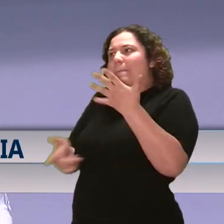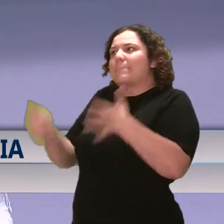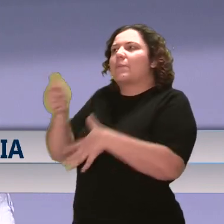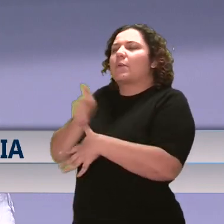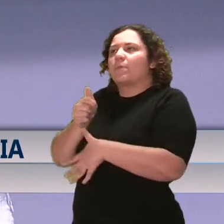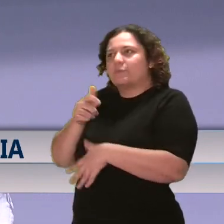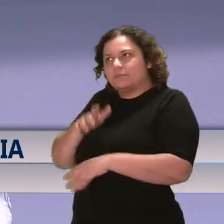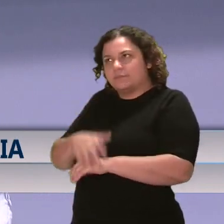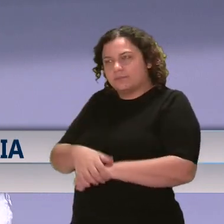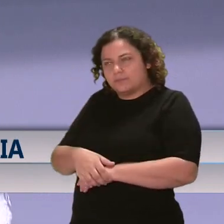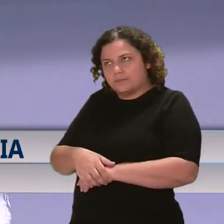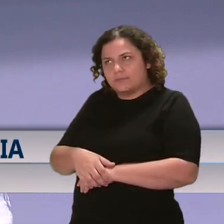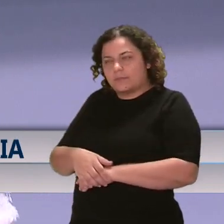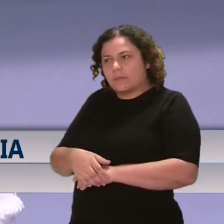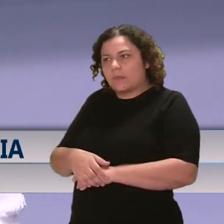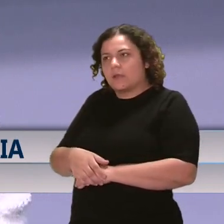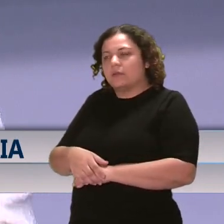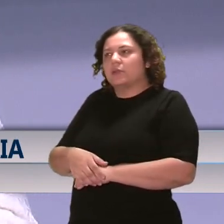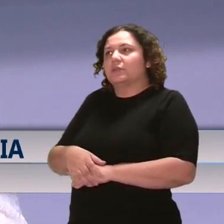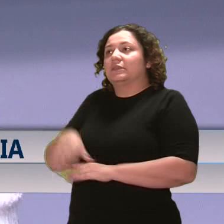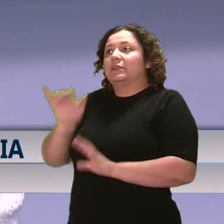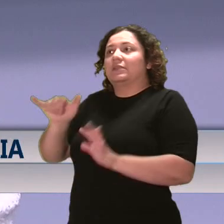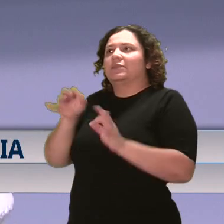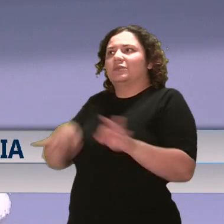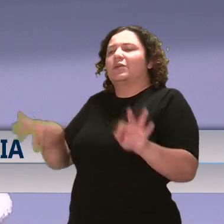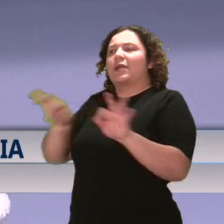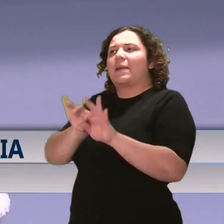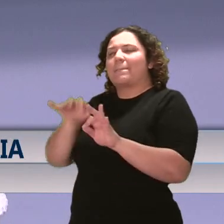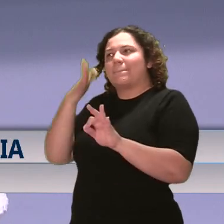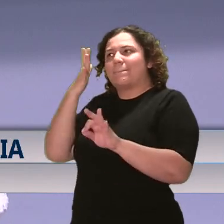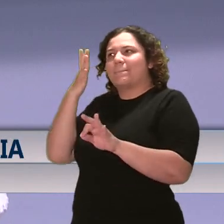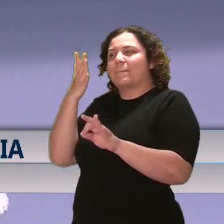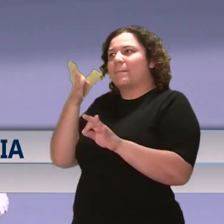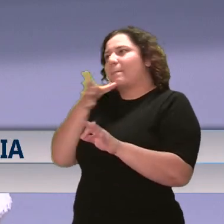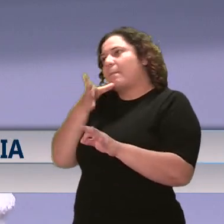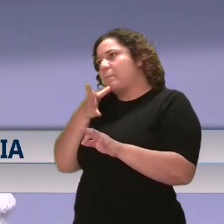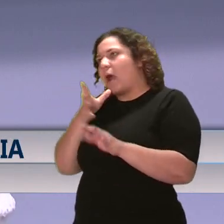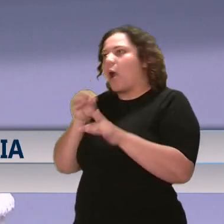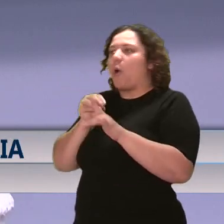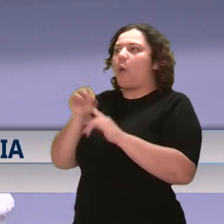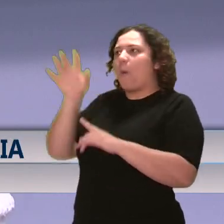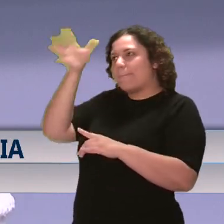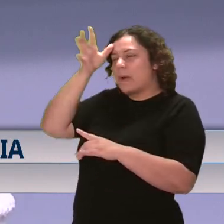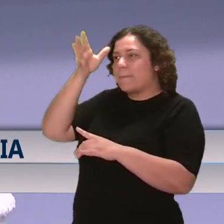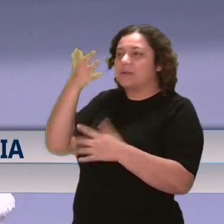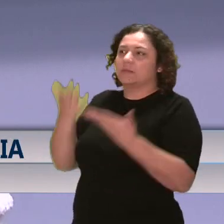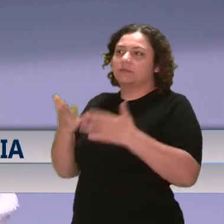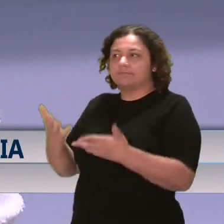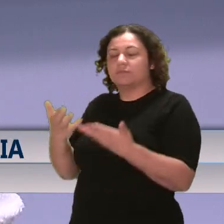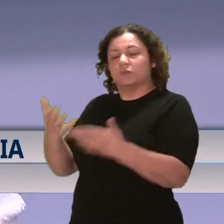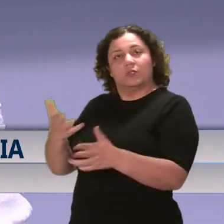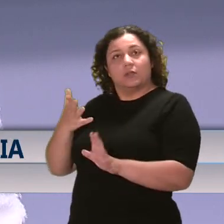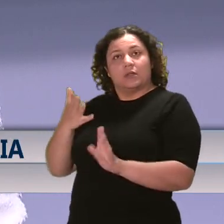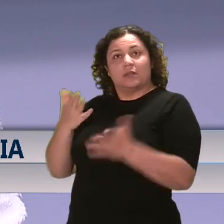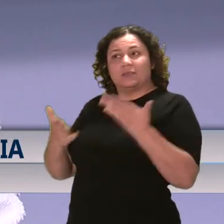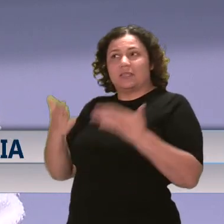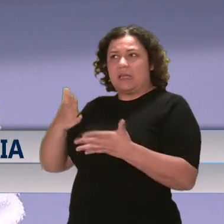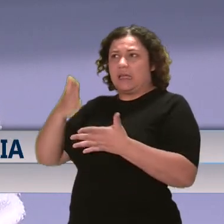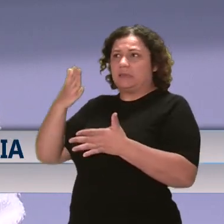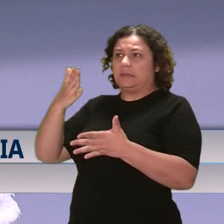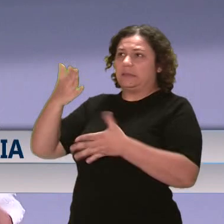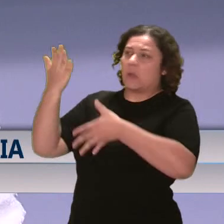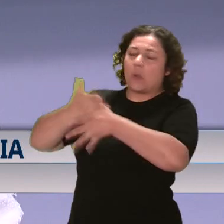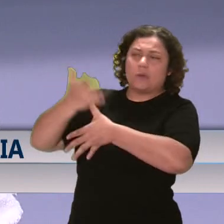Y esto es importante porque de ahí parte, ¿verdad? Posibles referidos. A lo mejor no se lleva a una intervención,